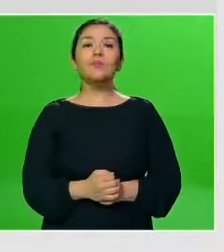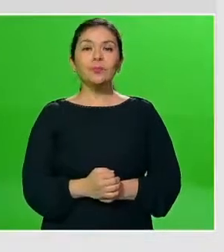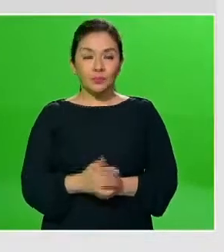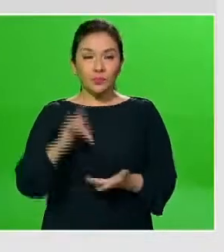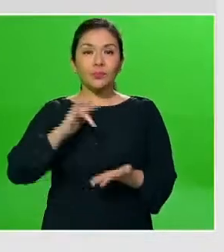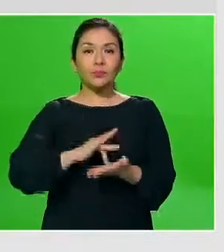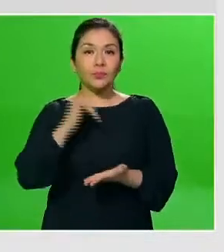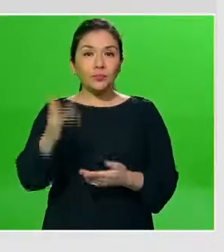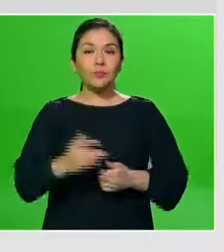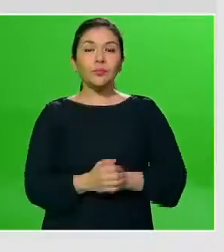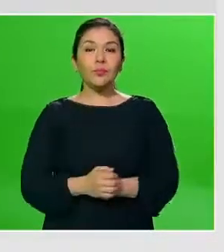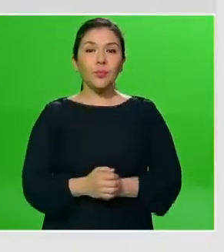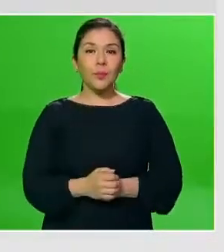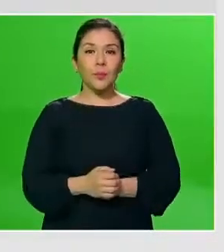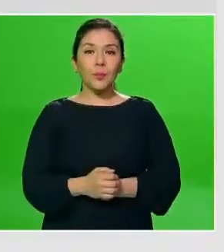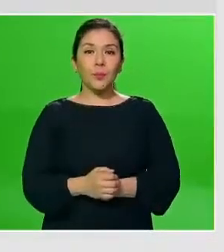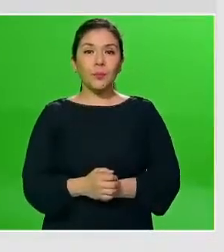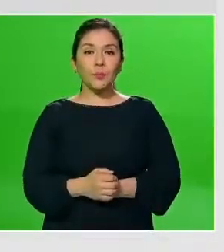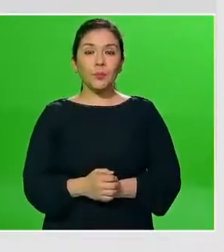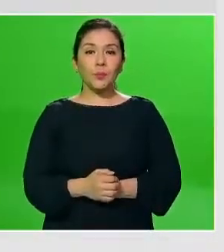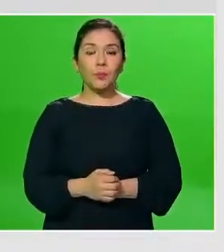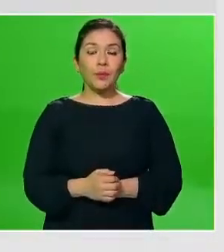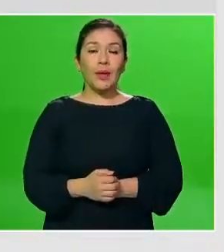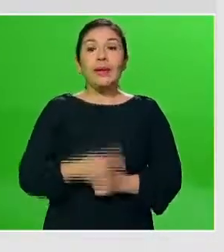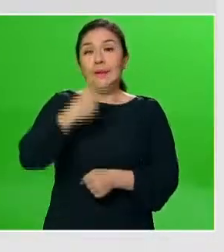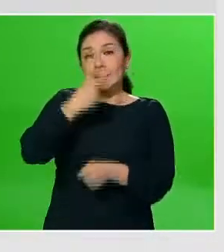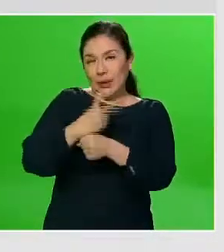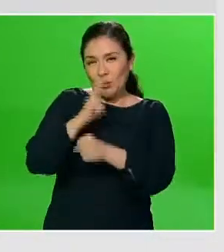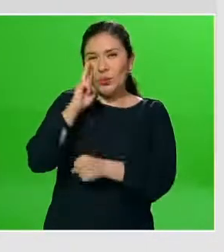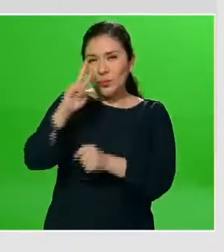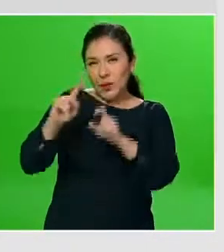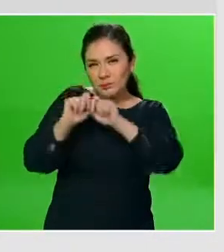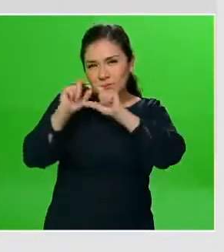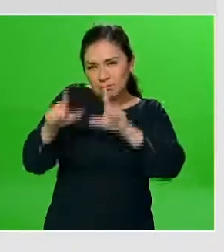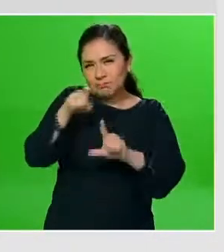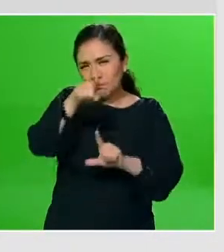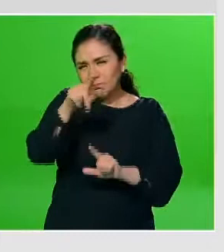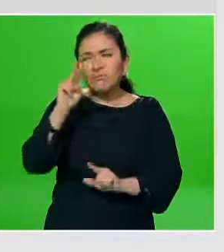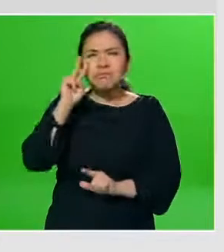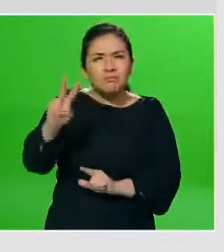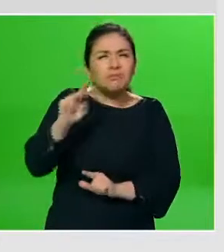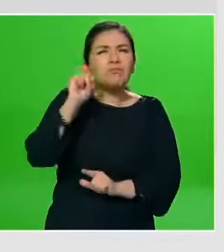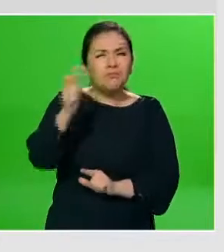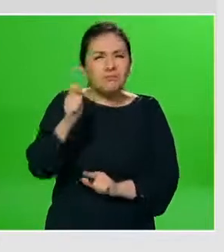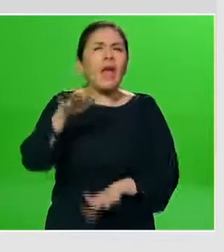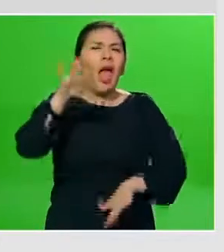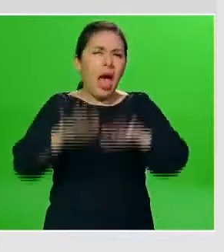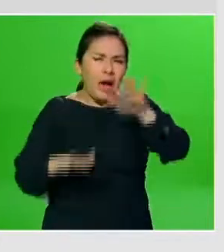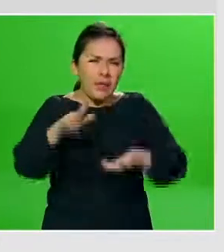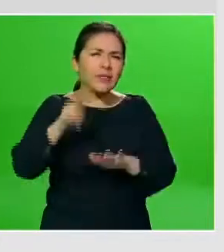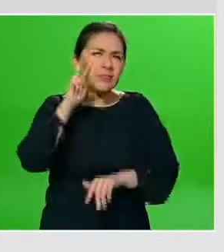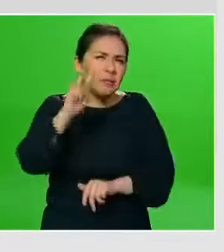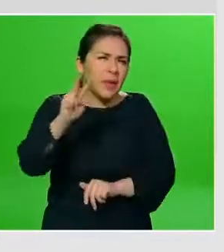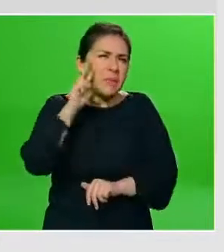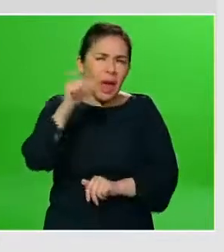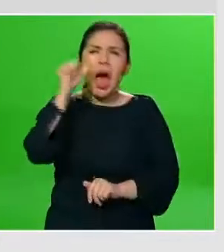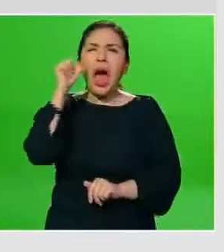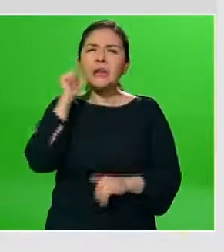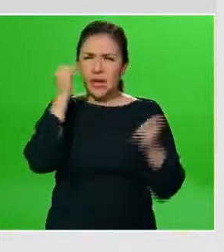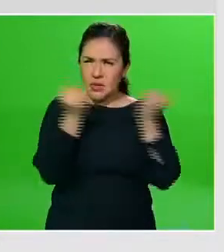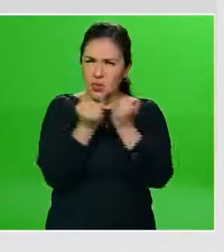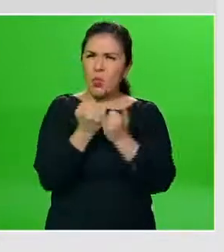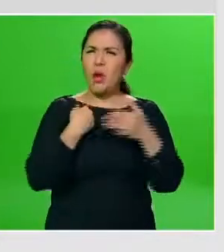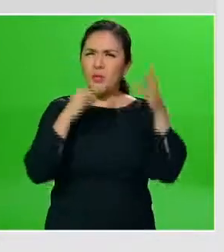Muchísimas gracias. Bueno, en esta segunda lámina, ustedes en algunas otras ocasiones, el día de ayer también lo